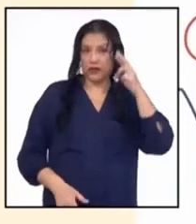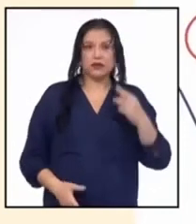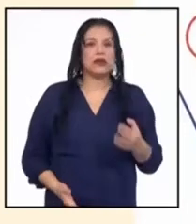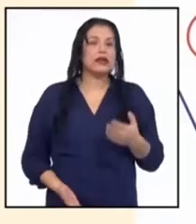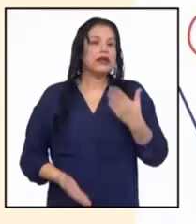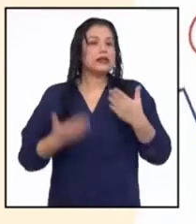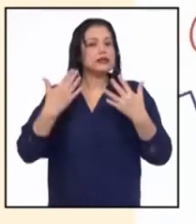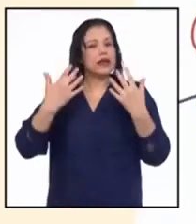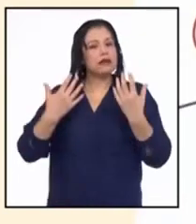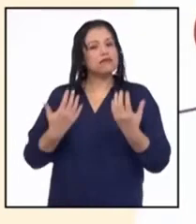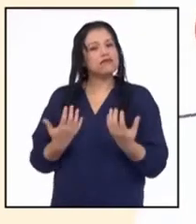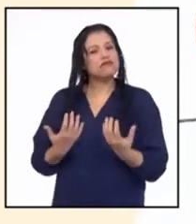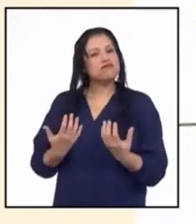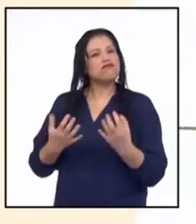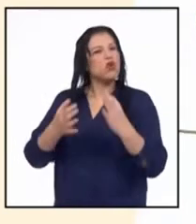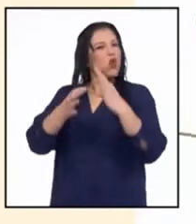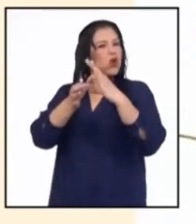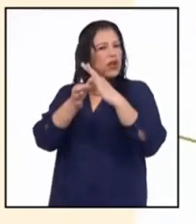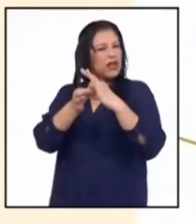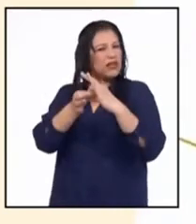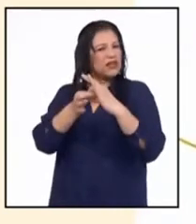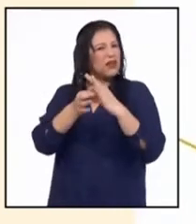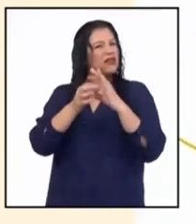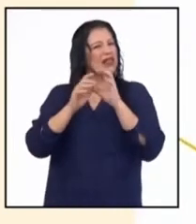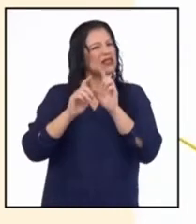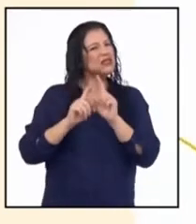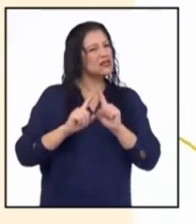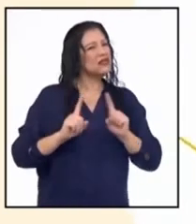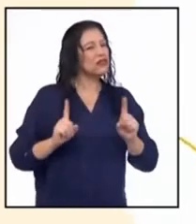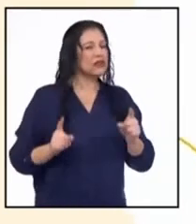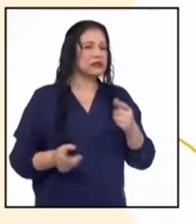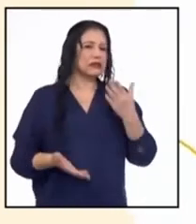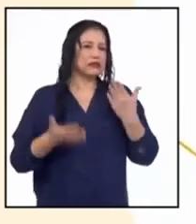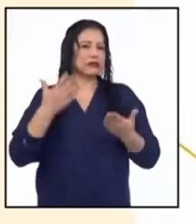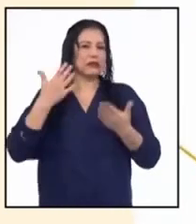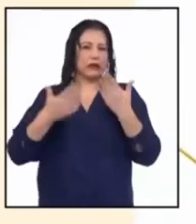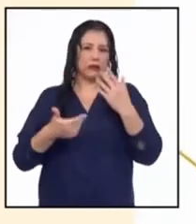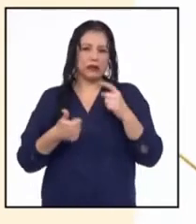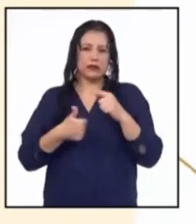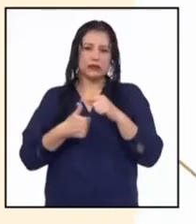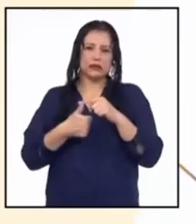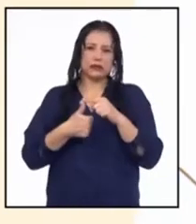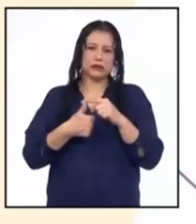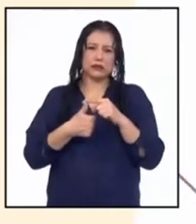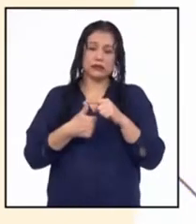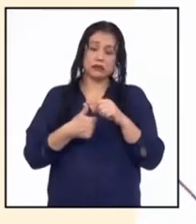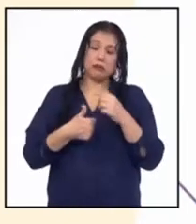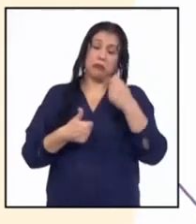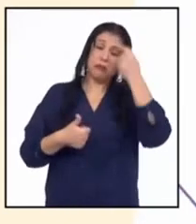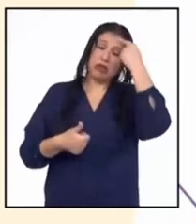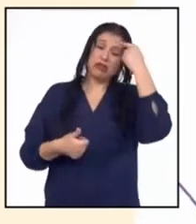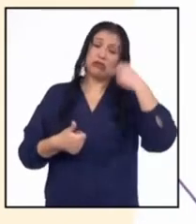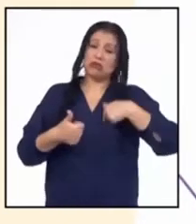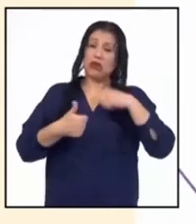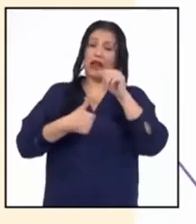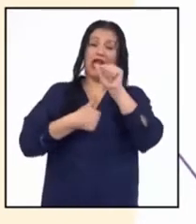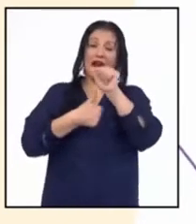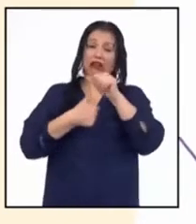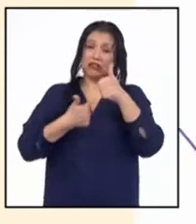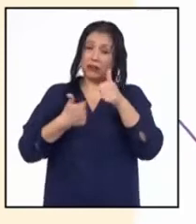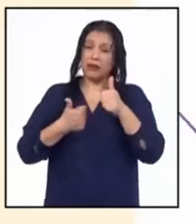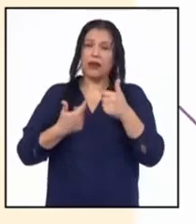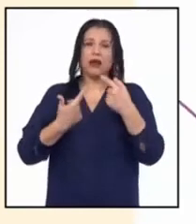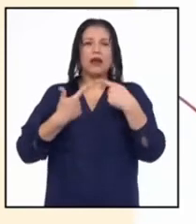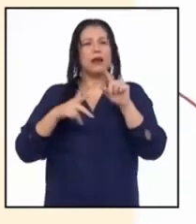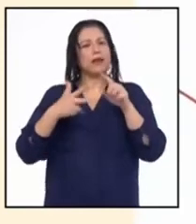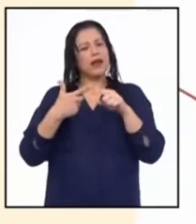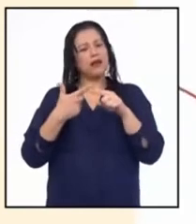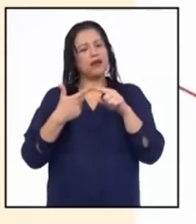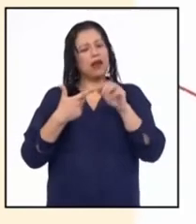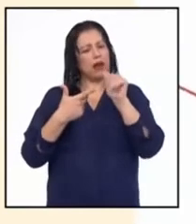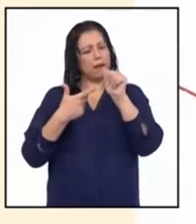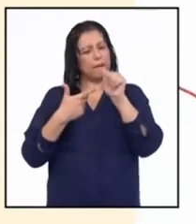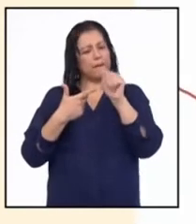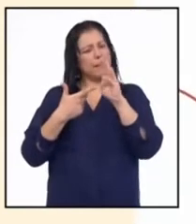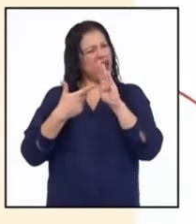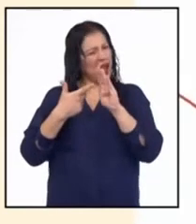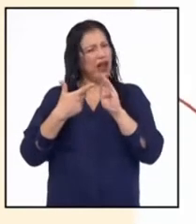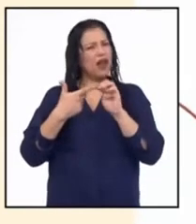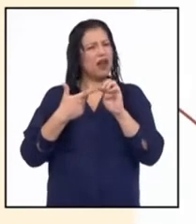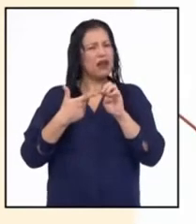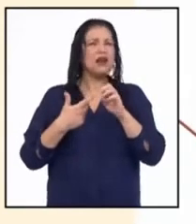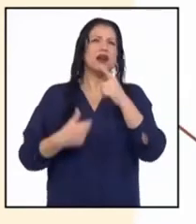de alguna forma, aunque es un poco distinto. Quizá podría ser esta la respuesta más adecuada. Pero aunque luego está la opción B.